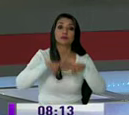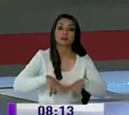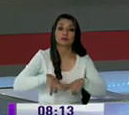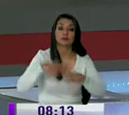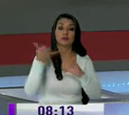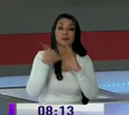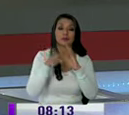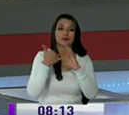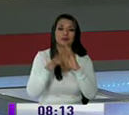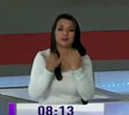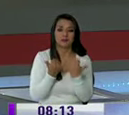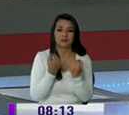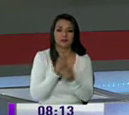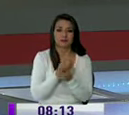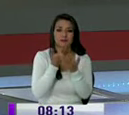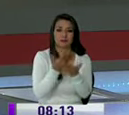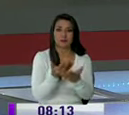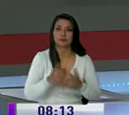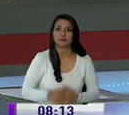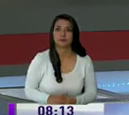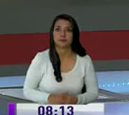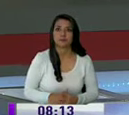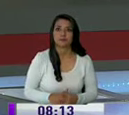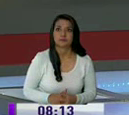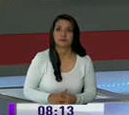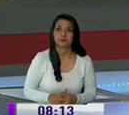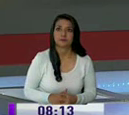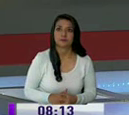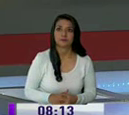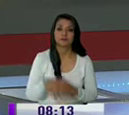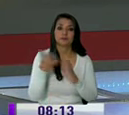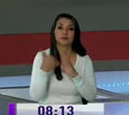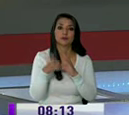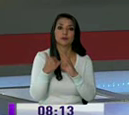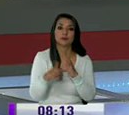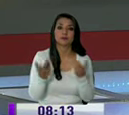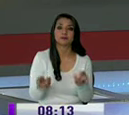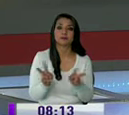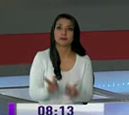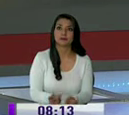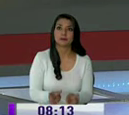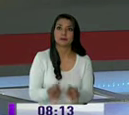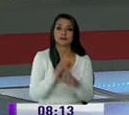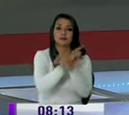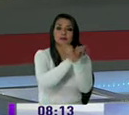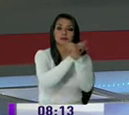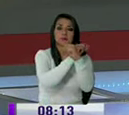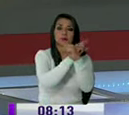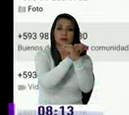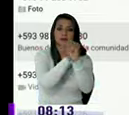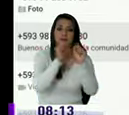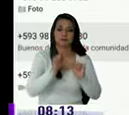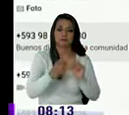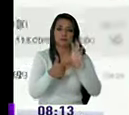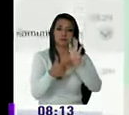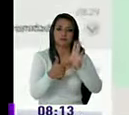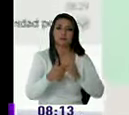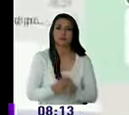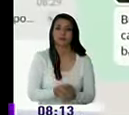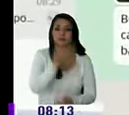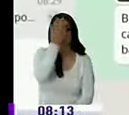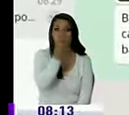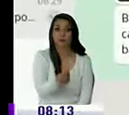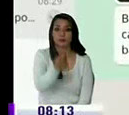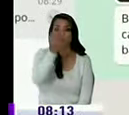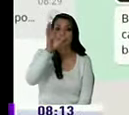el primer noticiero de la comunidad así que en pantalla la línea del whatsapp y también del twitter póngale por favor buenos días